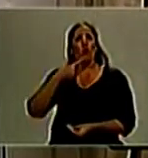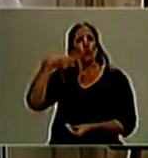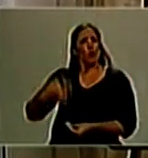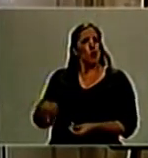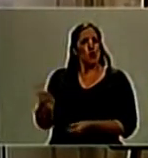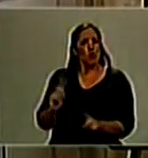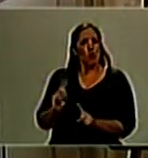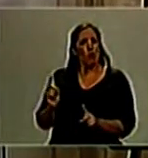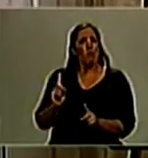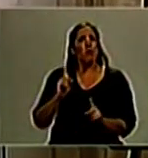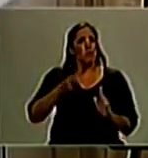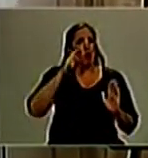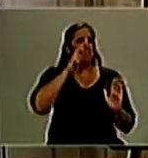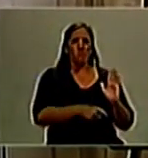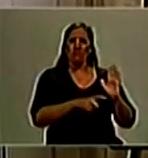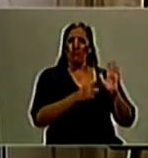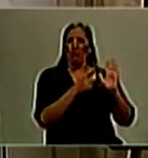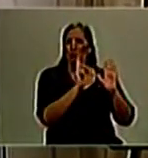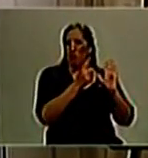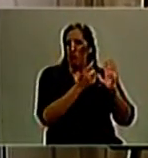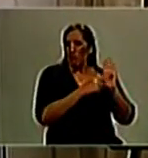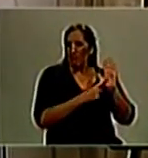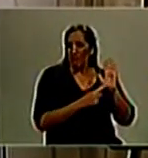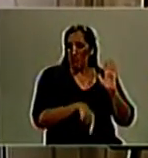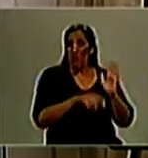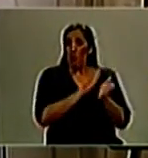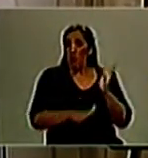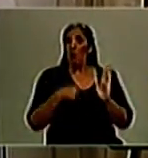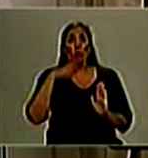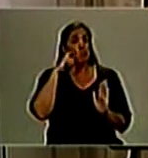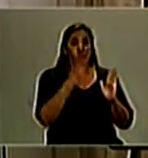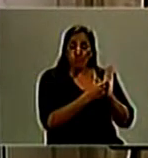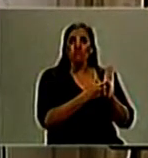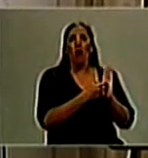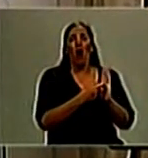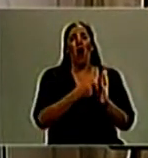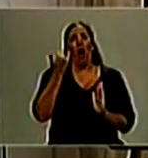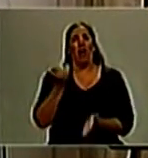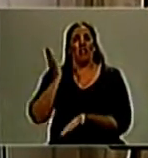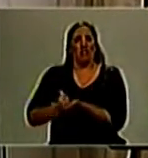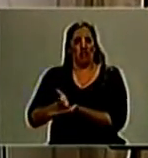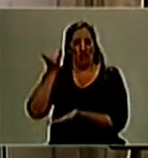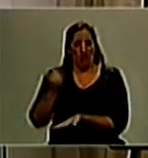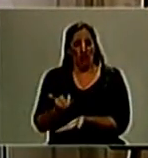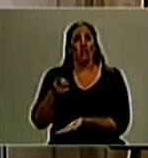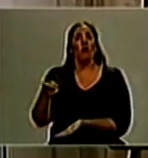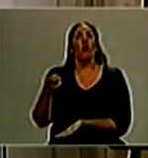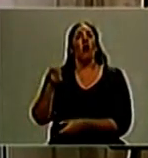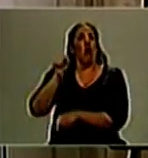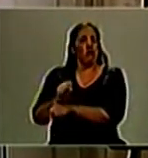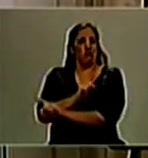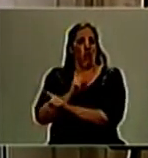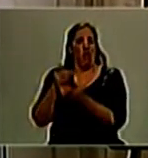vigentes, llevándose de 3 a 10 años, o sea, a un delito no escarcelable,